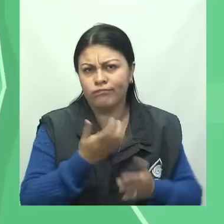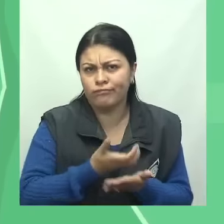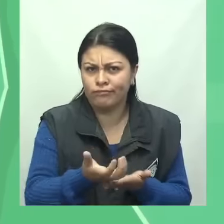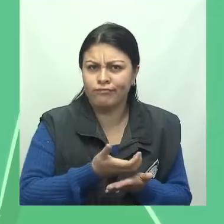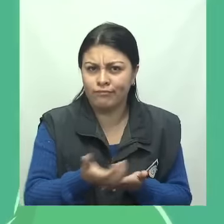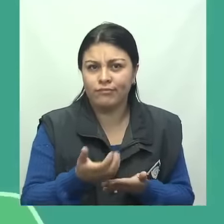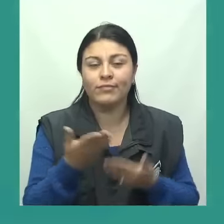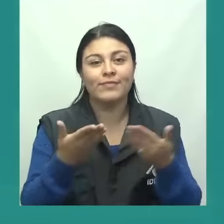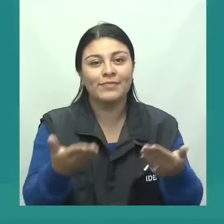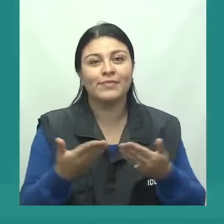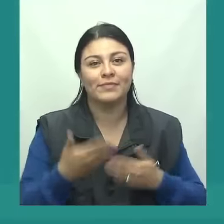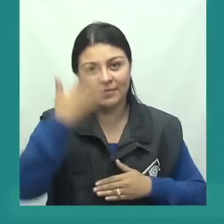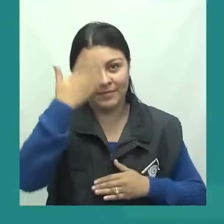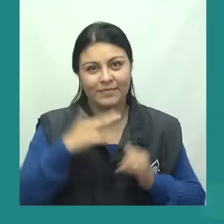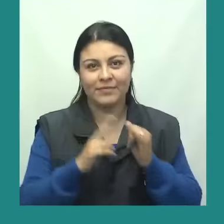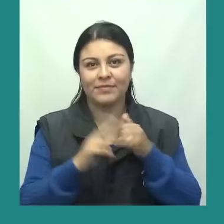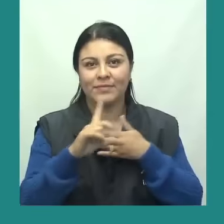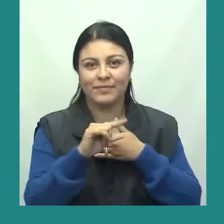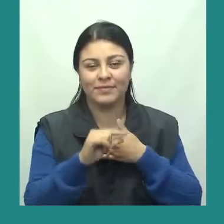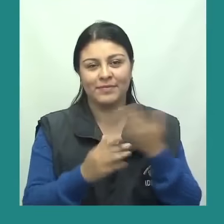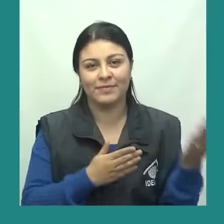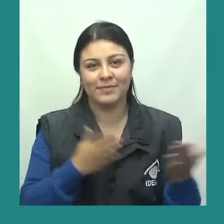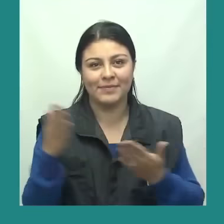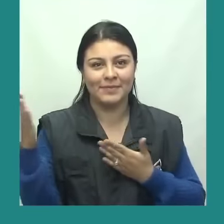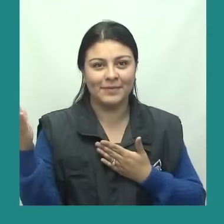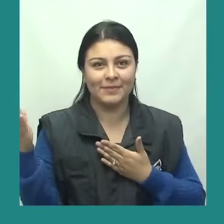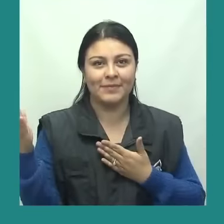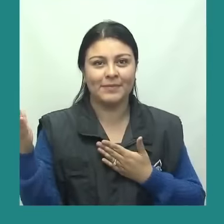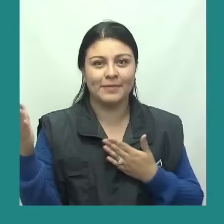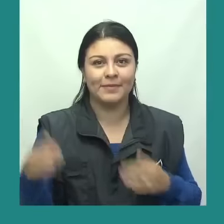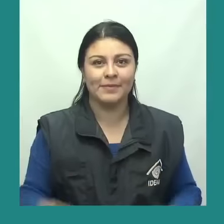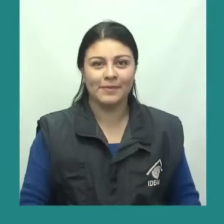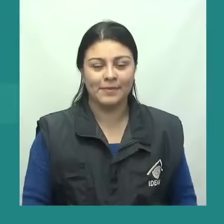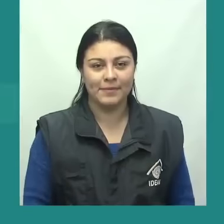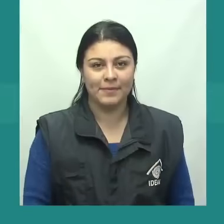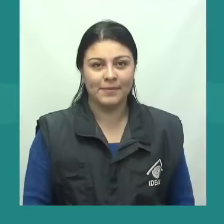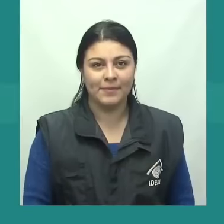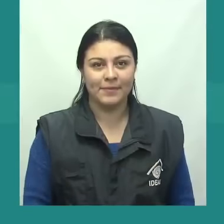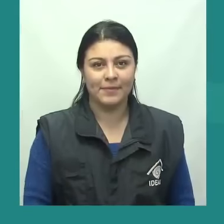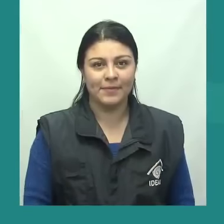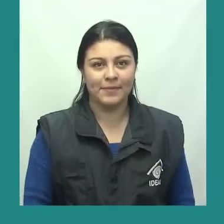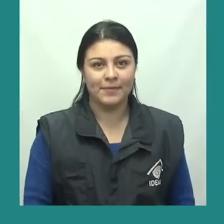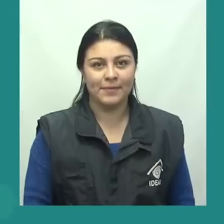recomendaciones y muchas opciones de interacción. Síganos a través de nuestras redes sociales.